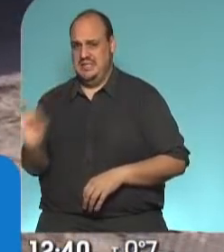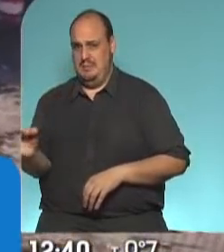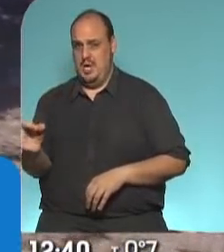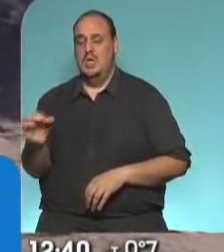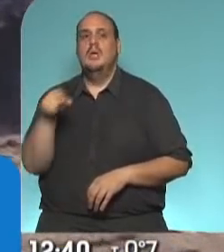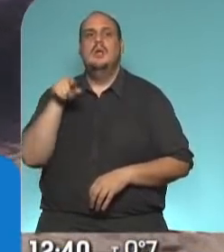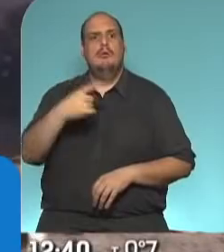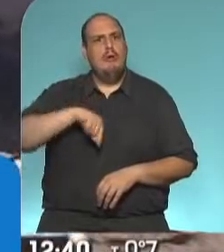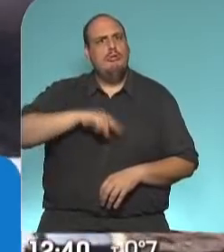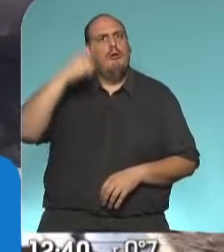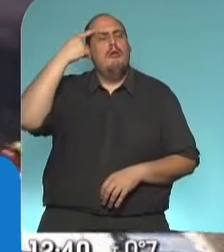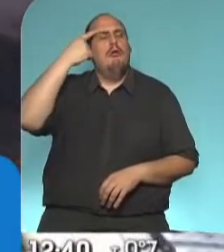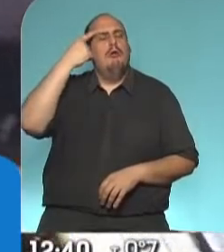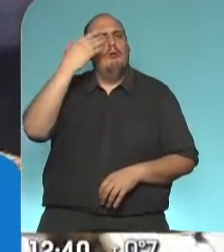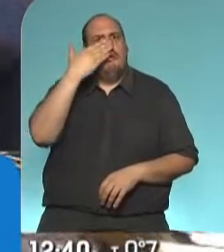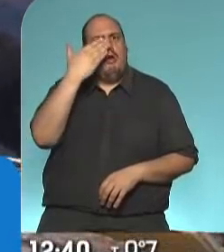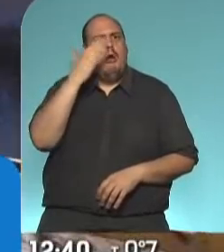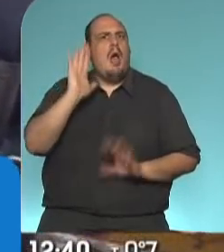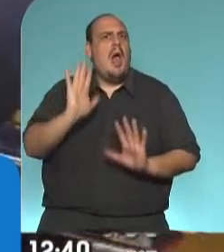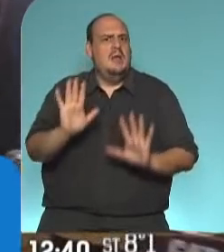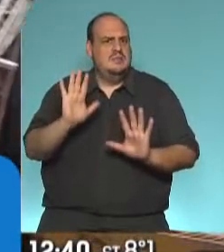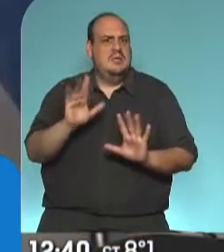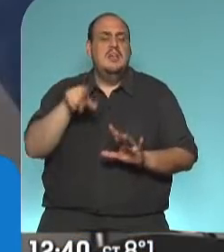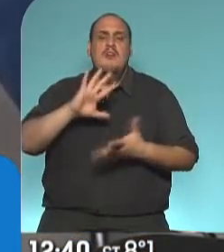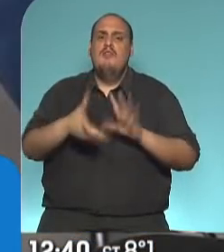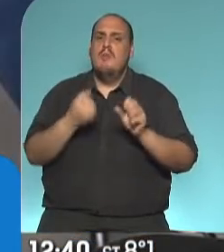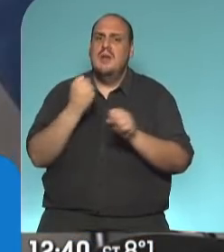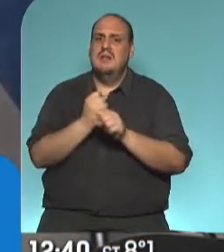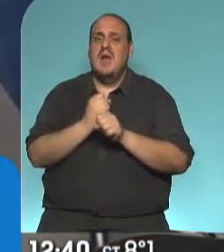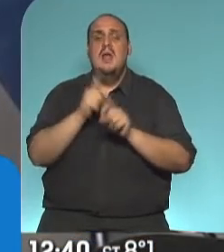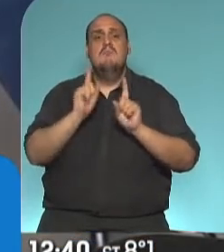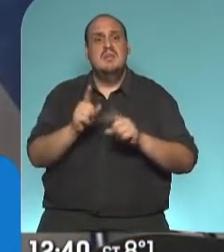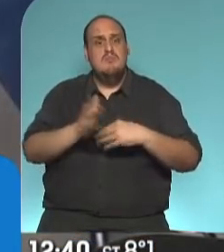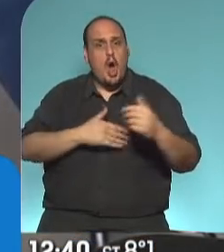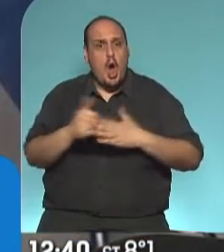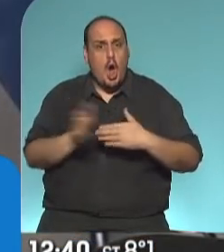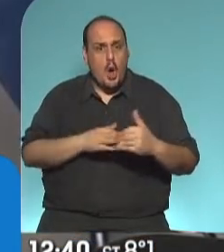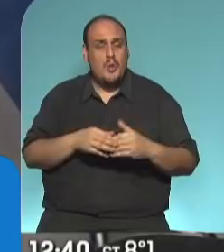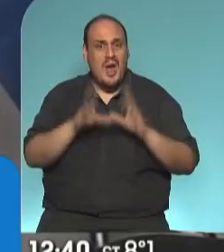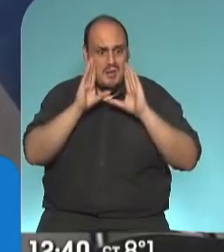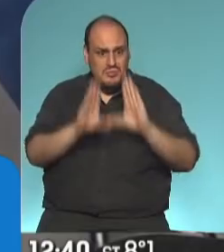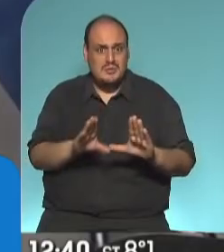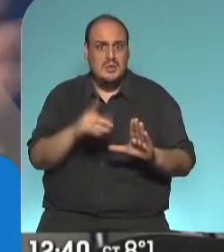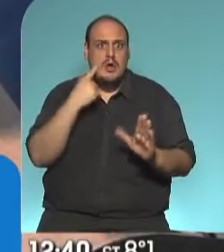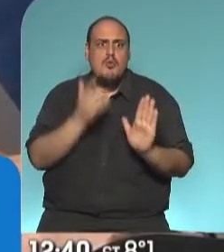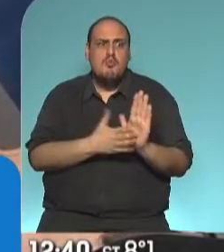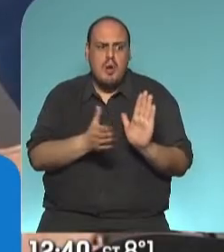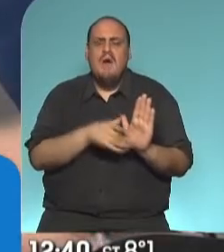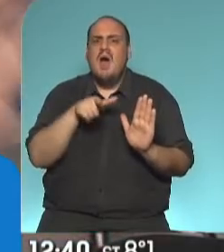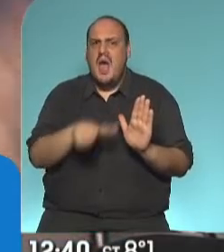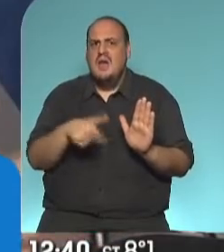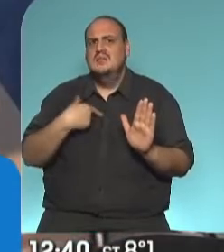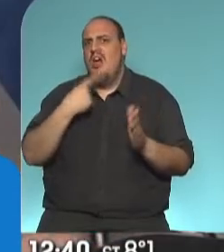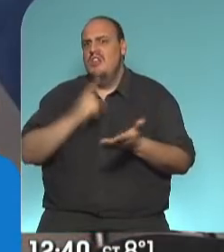pensamos los cordobeses y esta manera de trabajar, como es esta obra específica, nos está mostrando que es el camino que va a